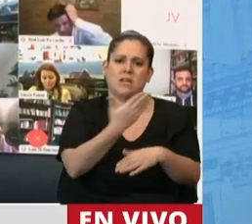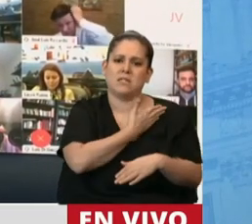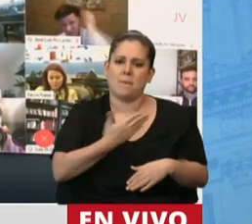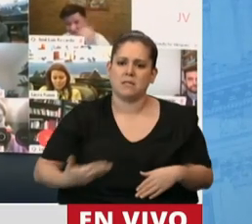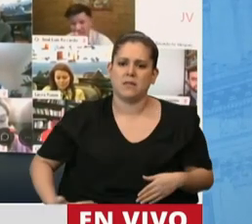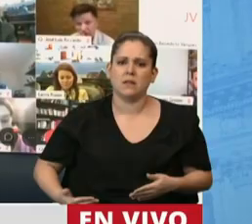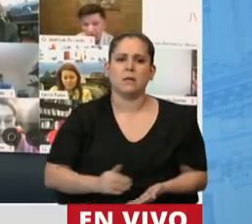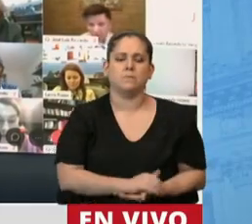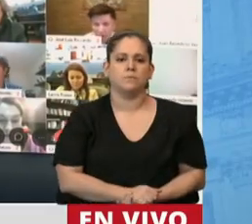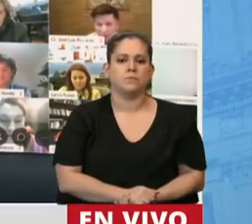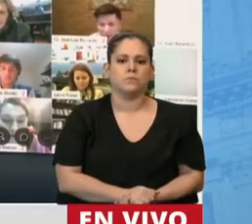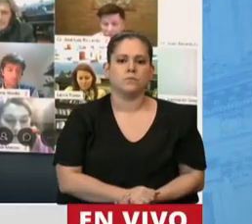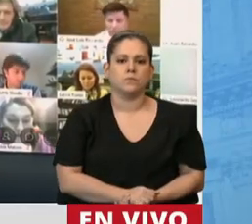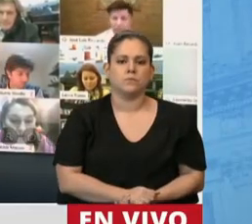presidente.